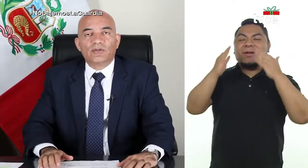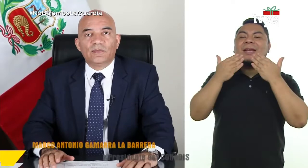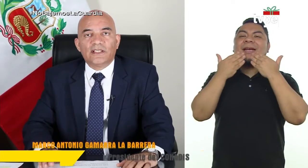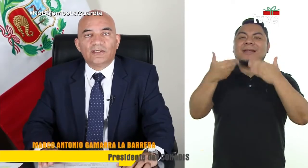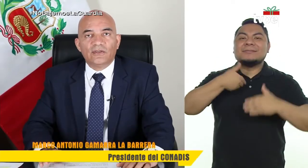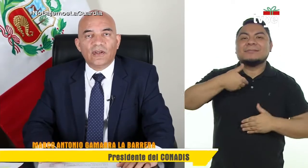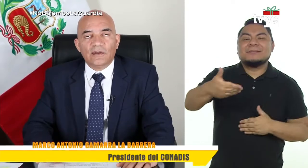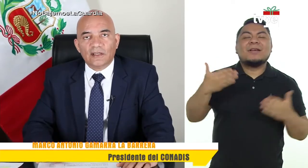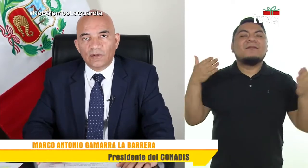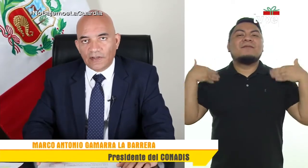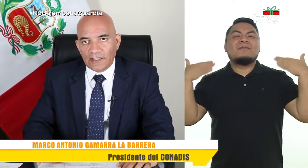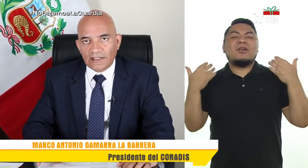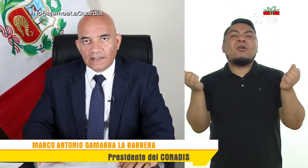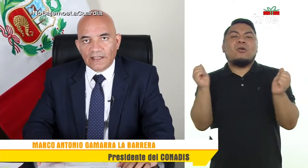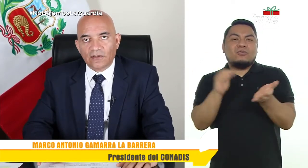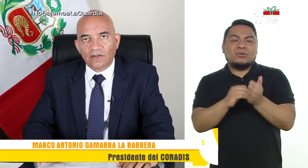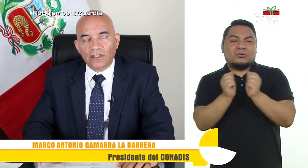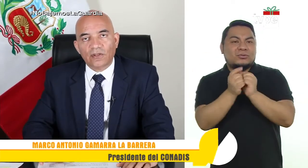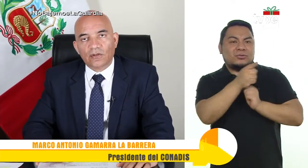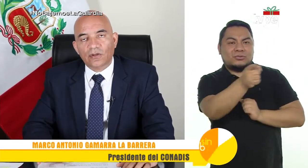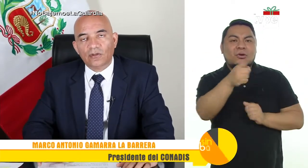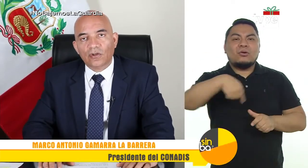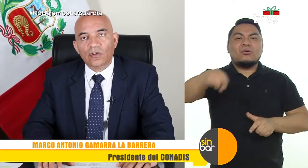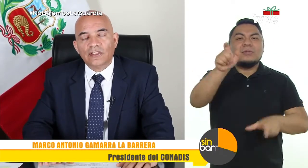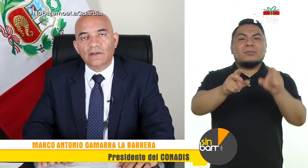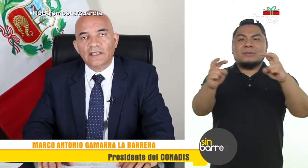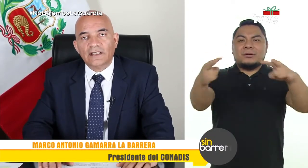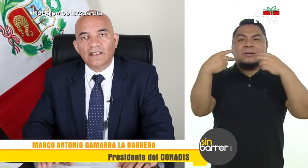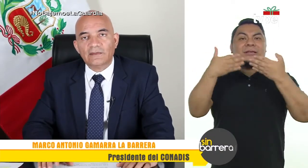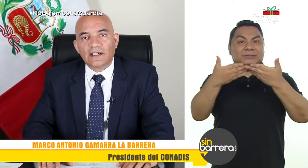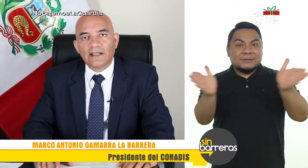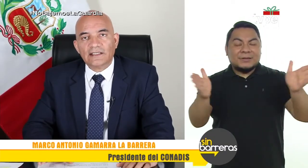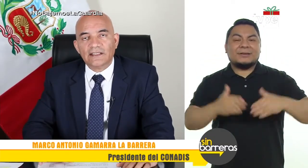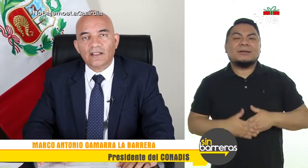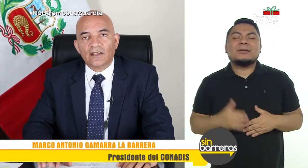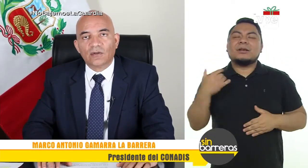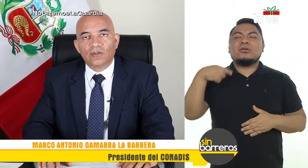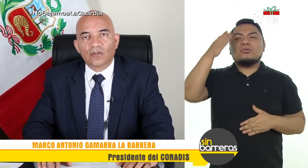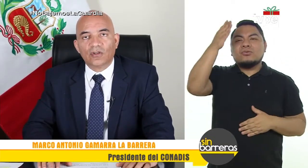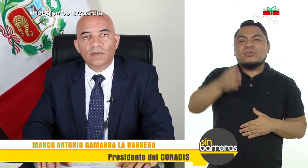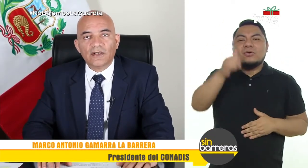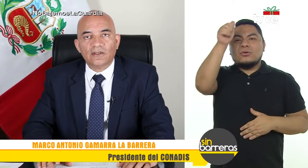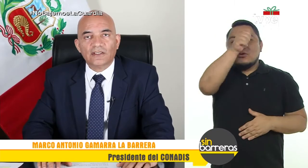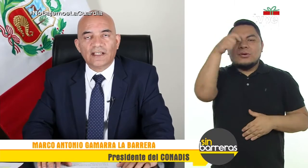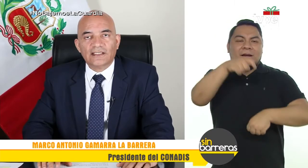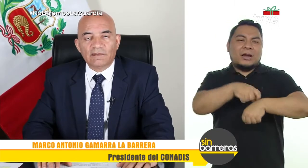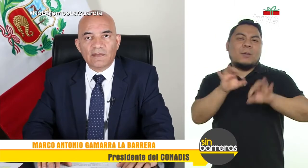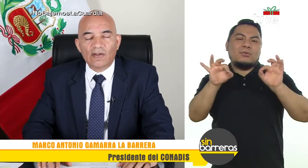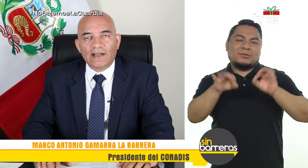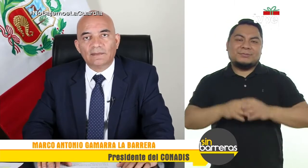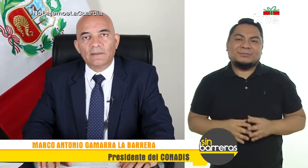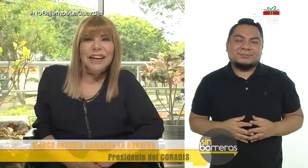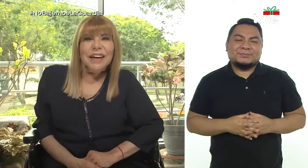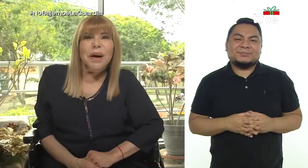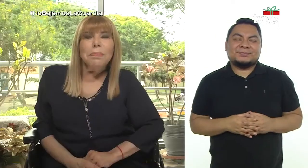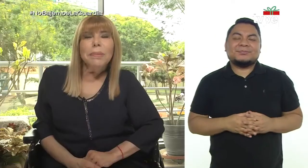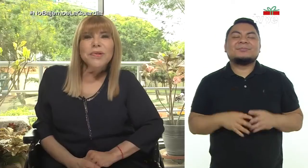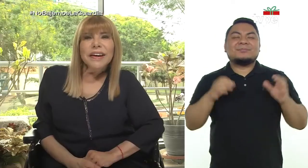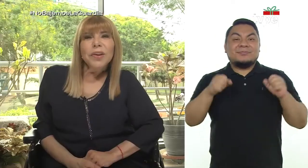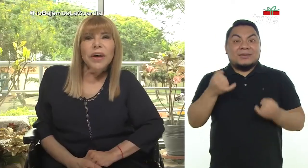muchas gracias por tu invitación. Nuevamente muy feliz de estar contigo y con todos los televidentes de Sin Barreras, como todos los domingos a esta misma hora.